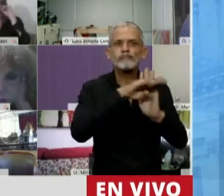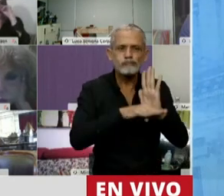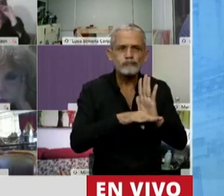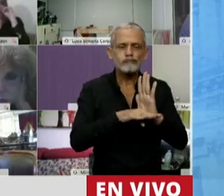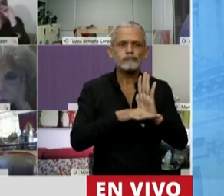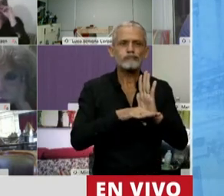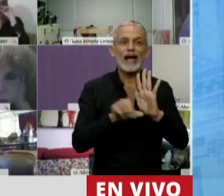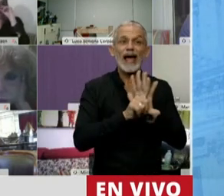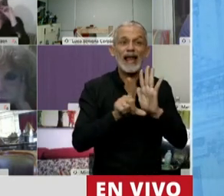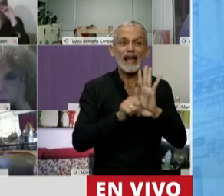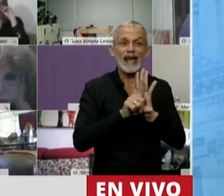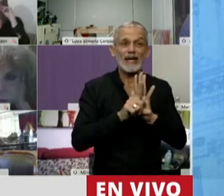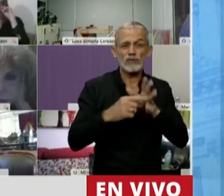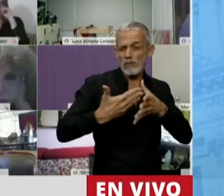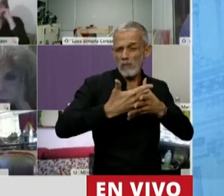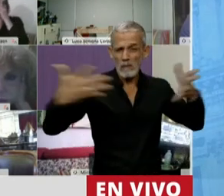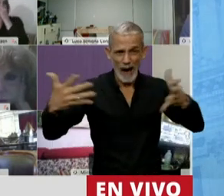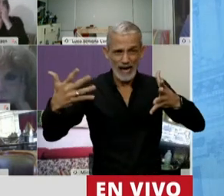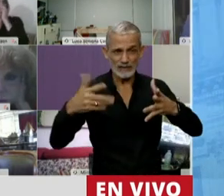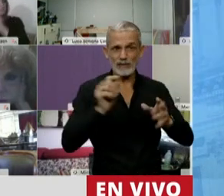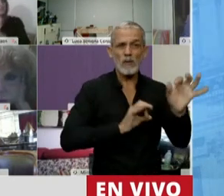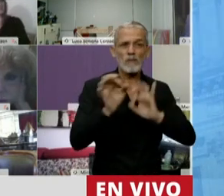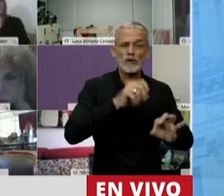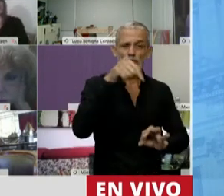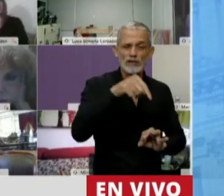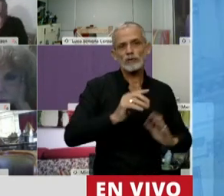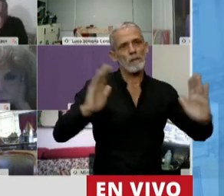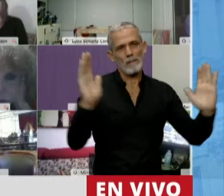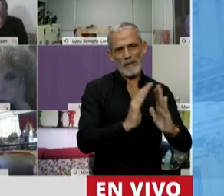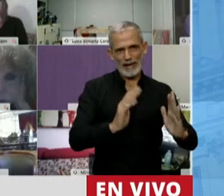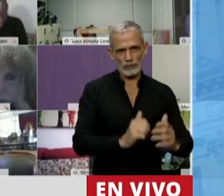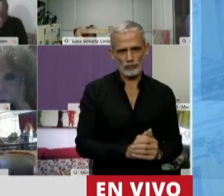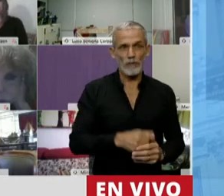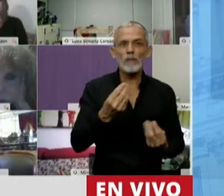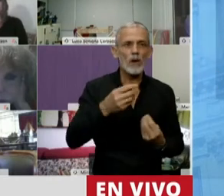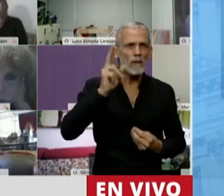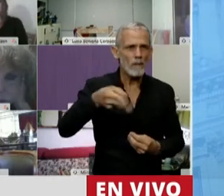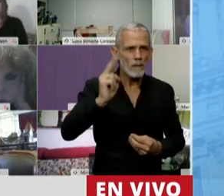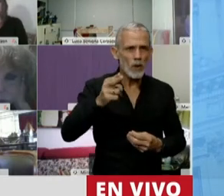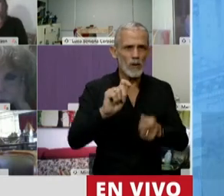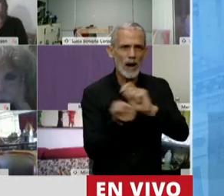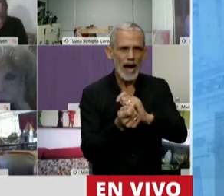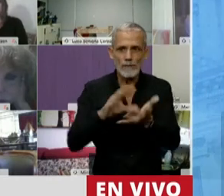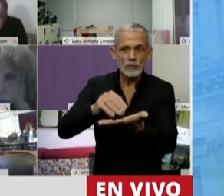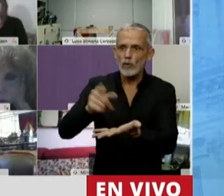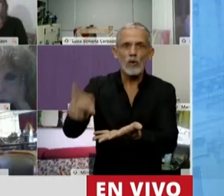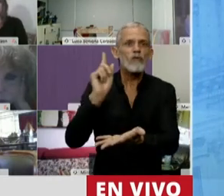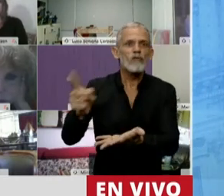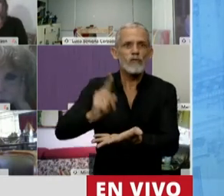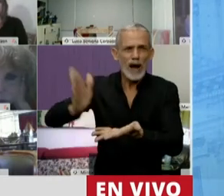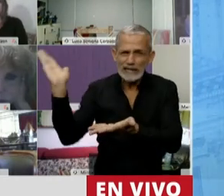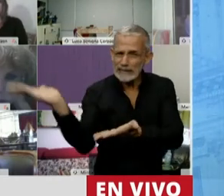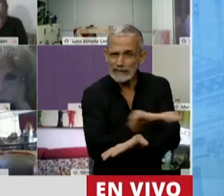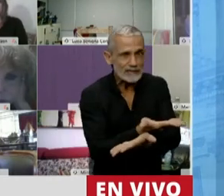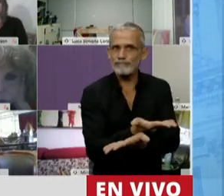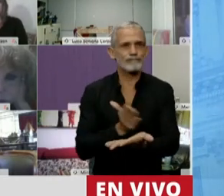una legislación más abarcativa que la del presente proyecto en cuanto prohíbe el cambio del uso del suelo y desmonte a